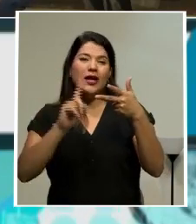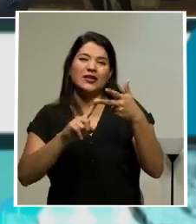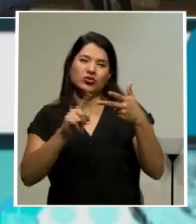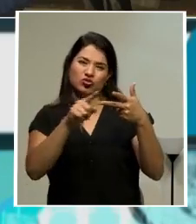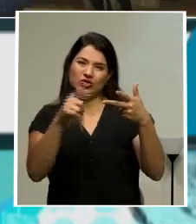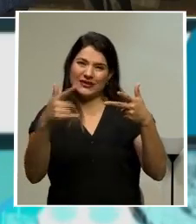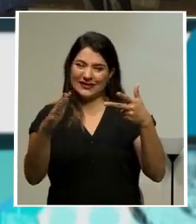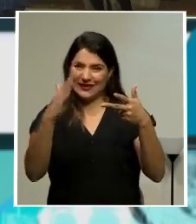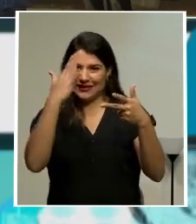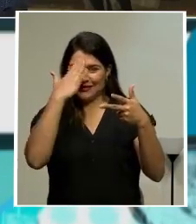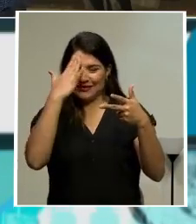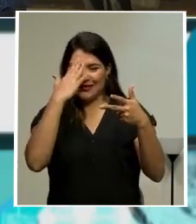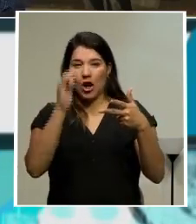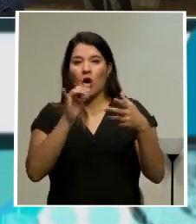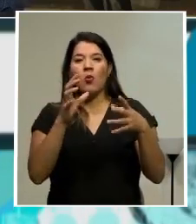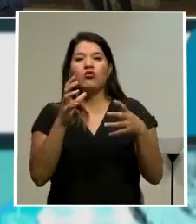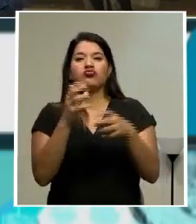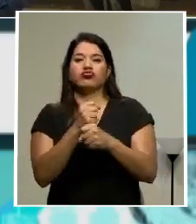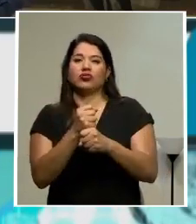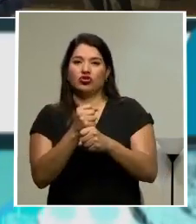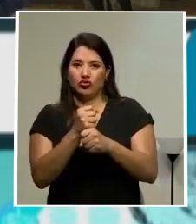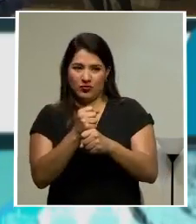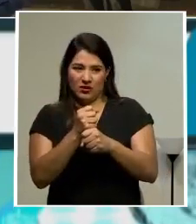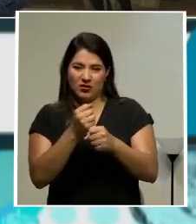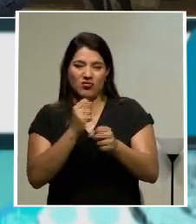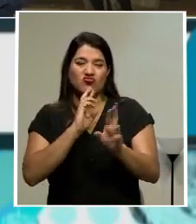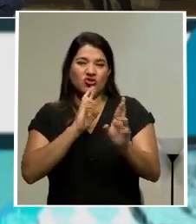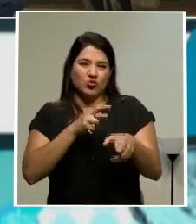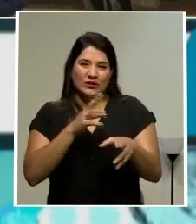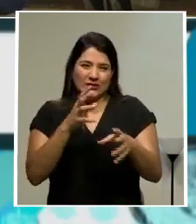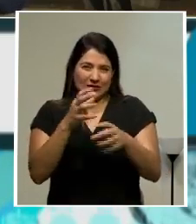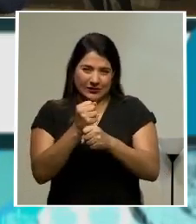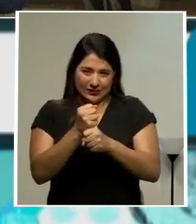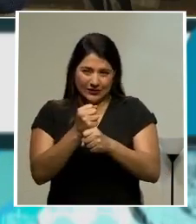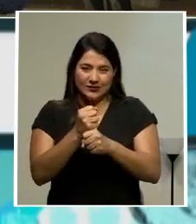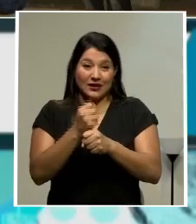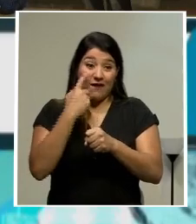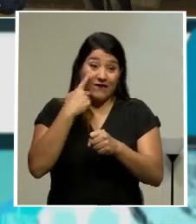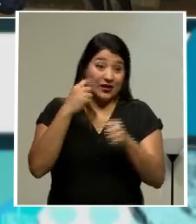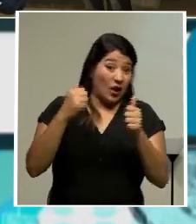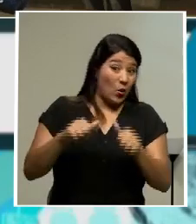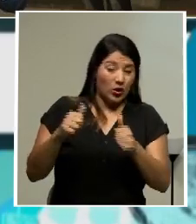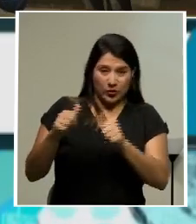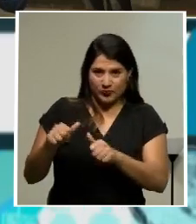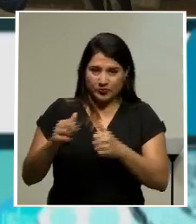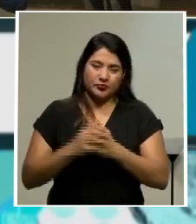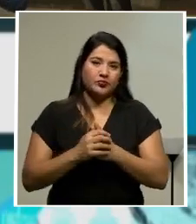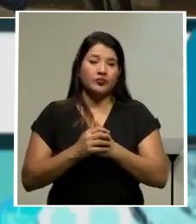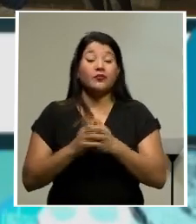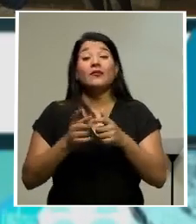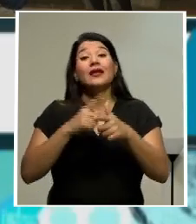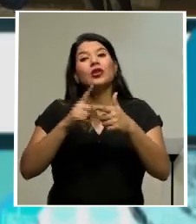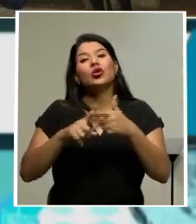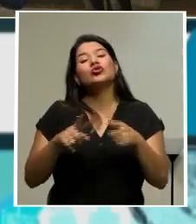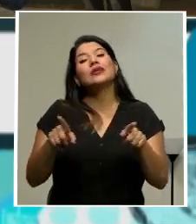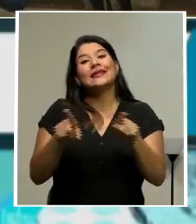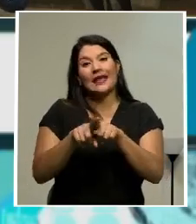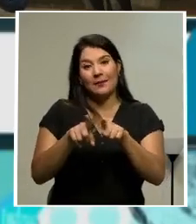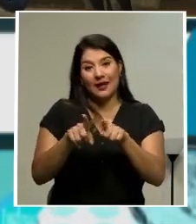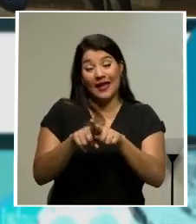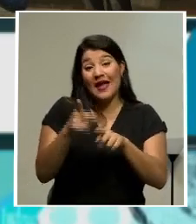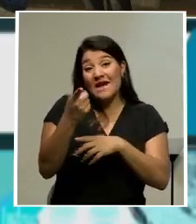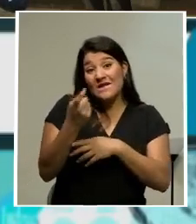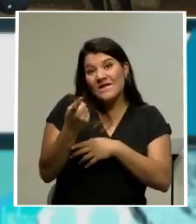y que se entregaba de manera inmediata apenas se diera la decisión de los magistrados. Así que también faltan las